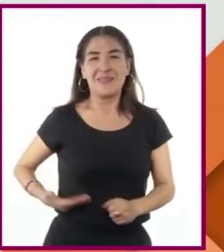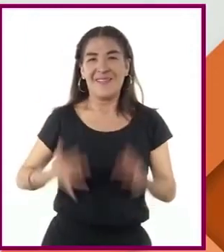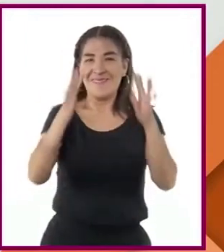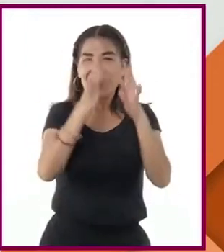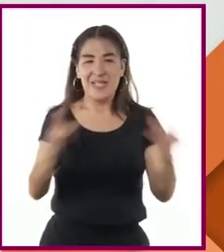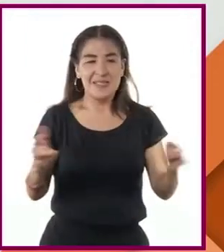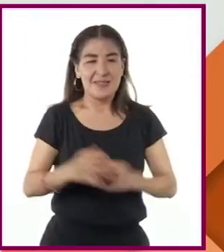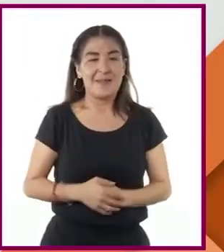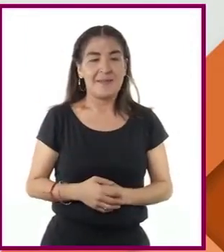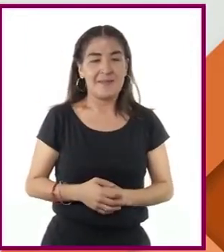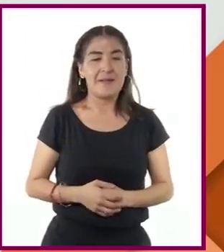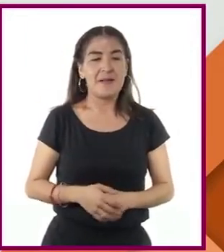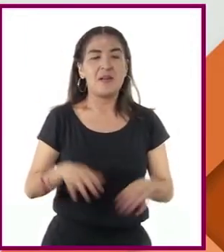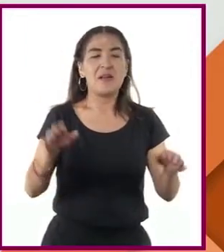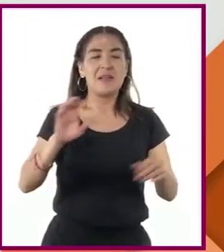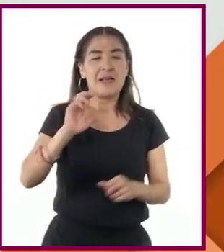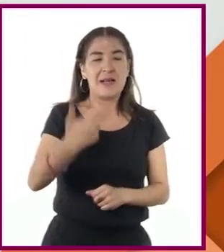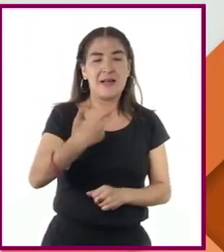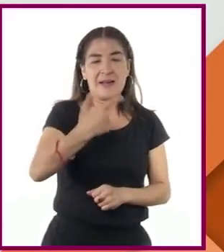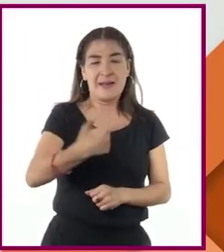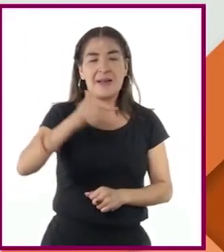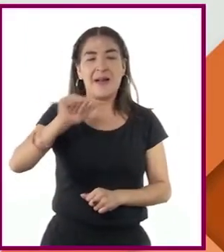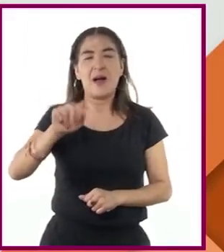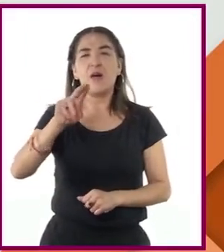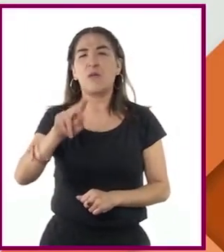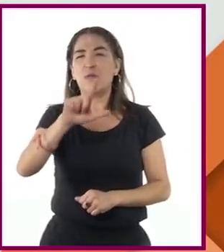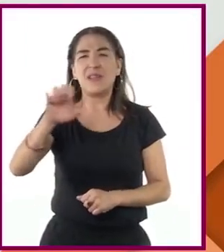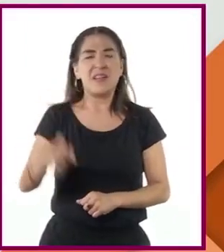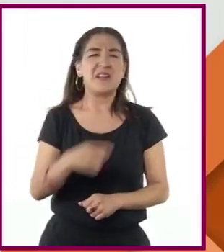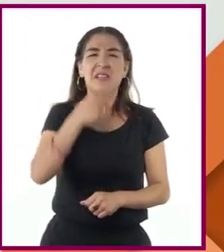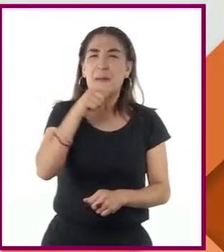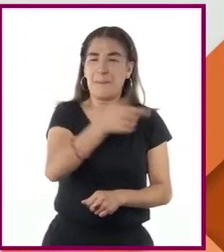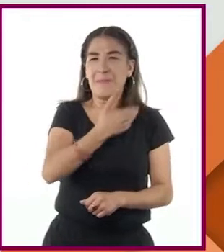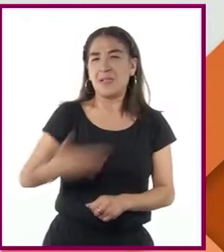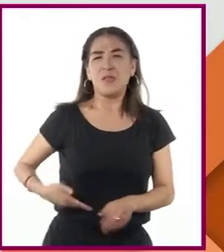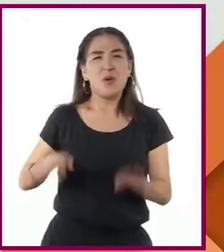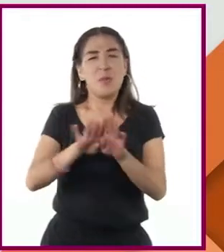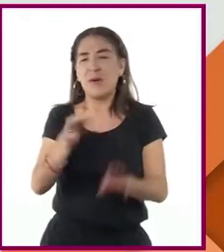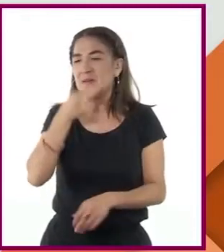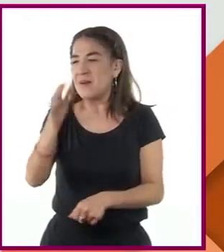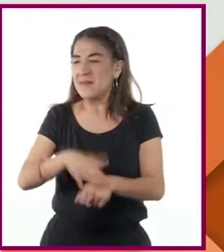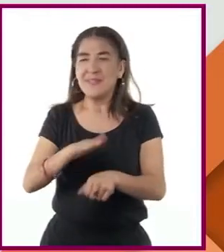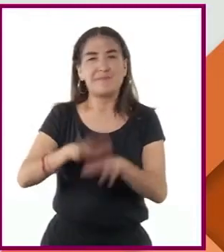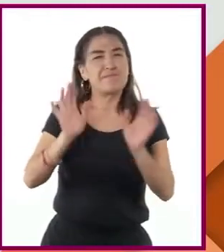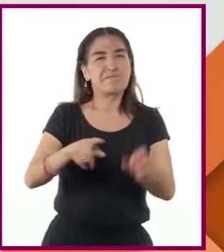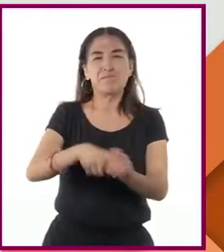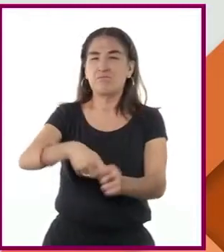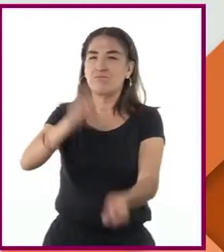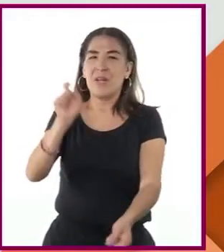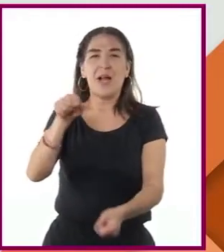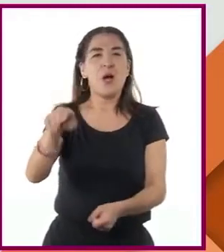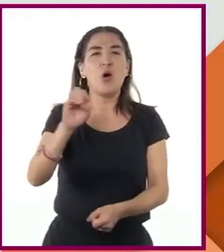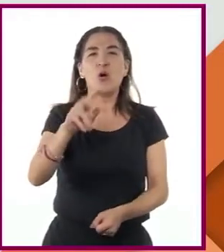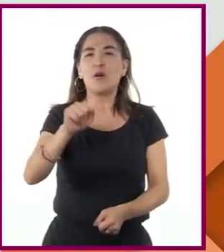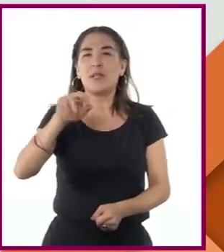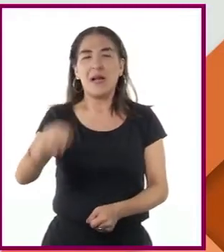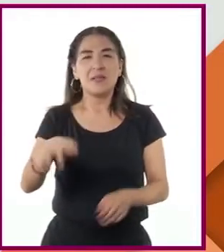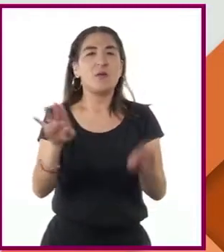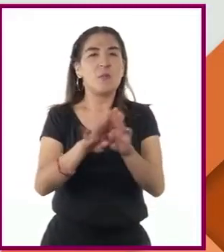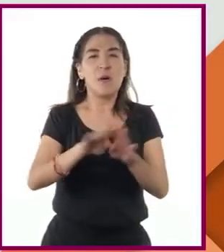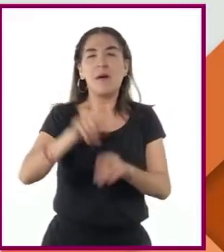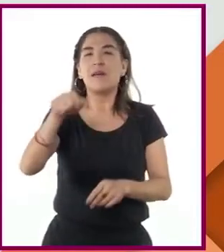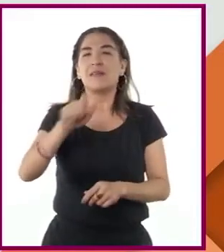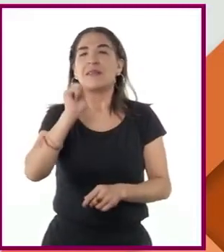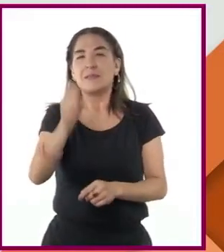Charles de Gaulle retiró a su país de la OTAN debido a los intentos de imposición de los Estados Unidos de América en muchos ámbitos de la política